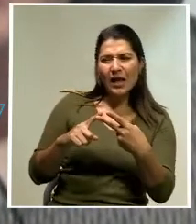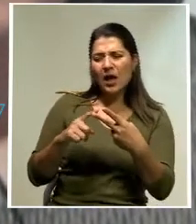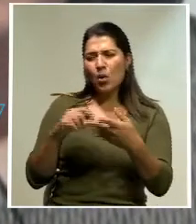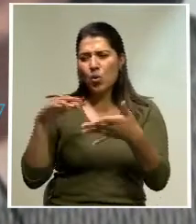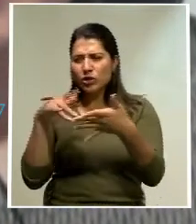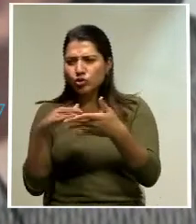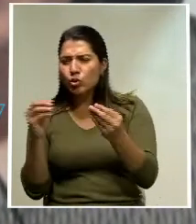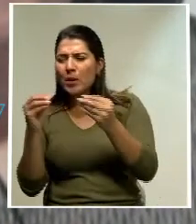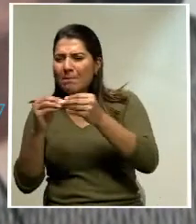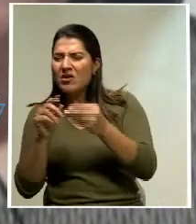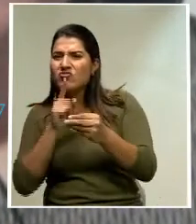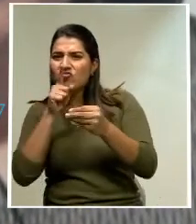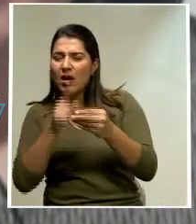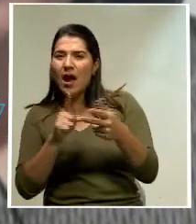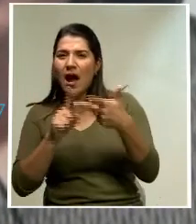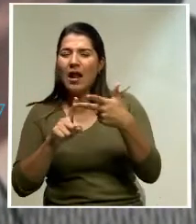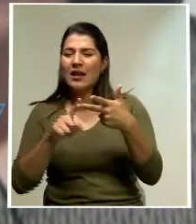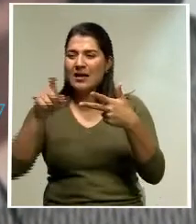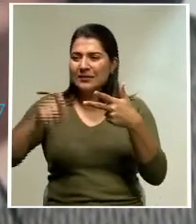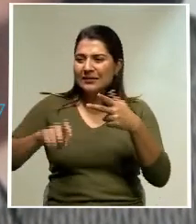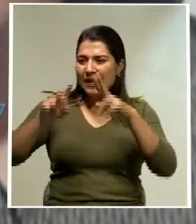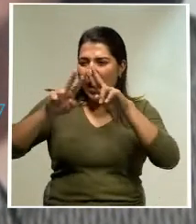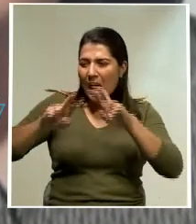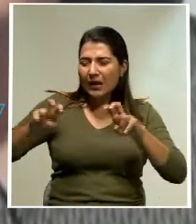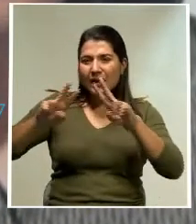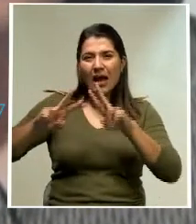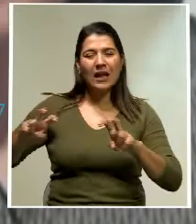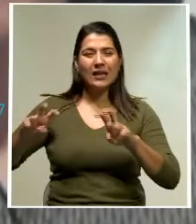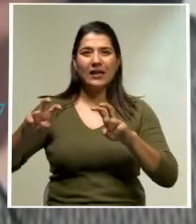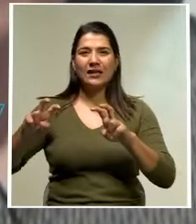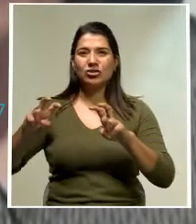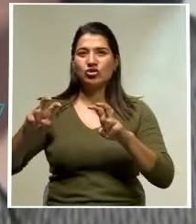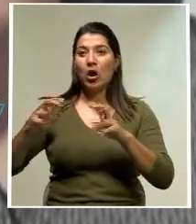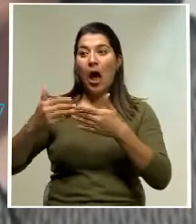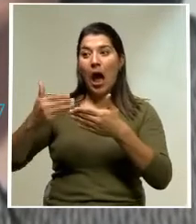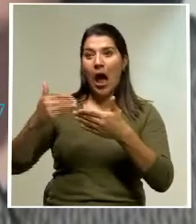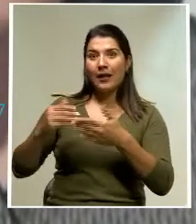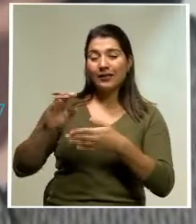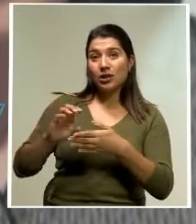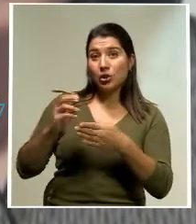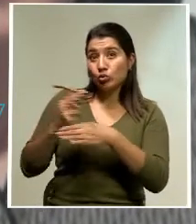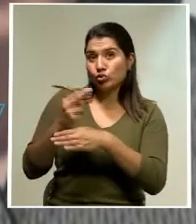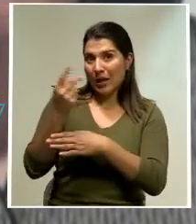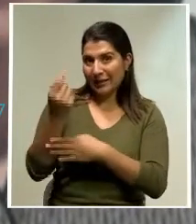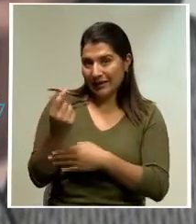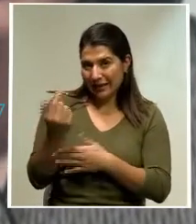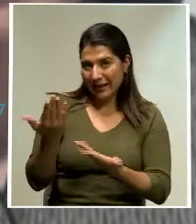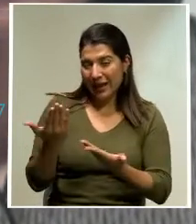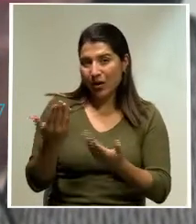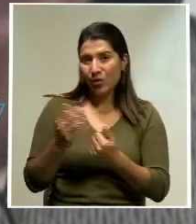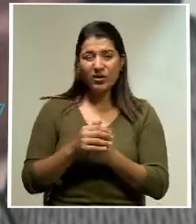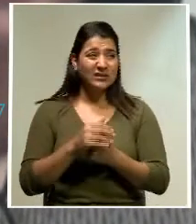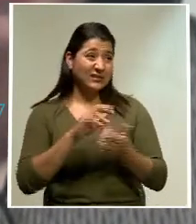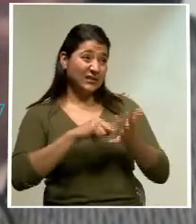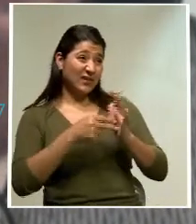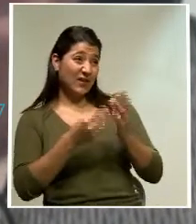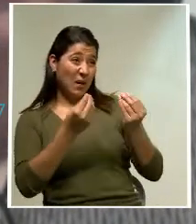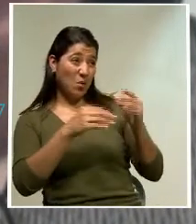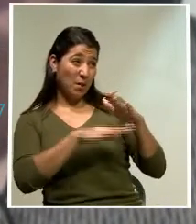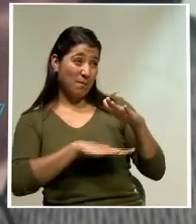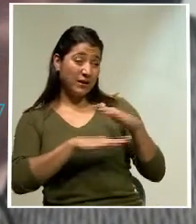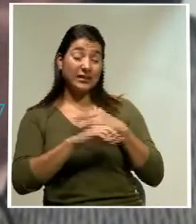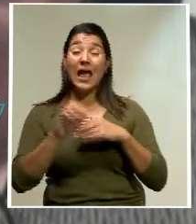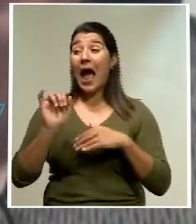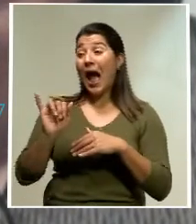de todo lo que es la fase de preinversión. Entonces, en esa parte es muy importante que el país